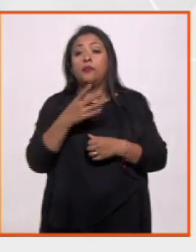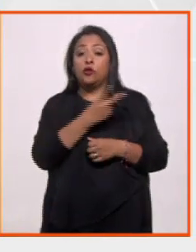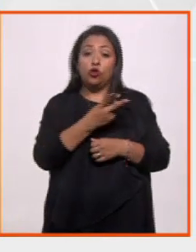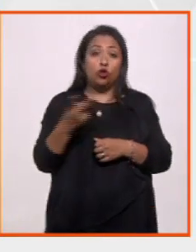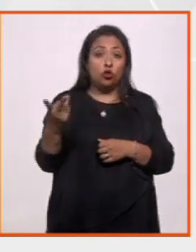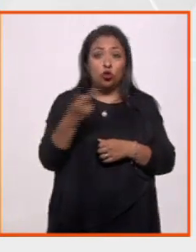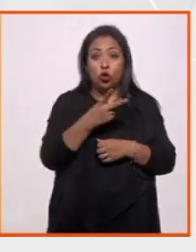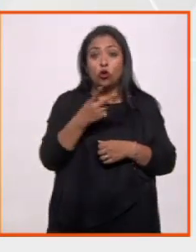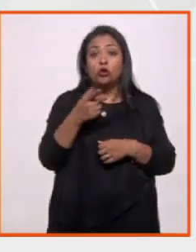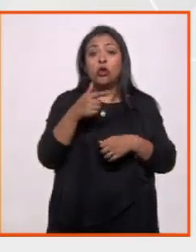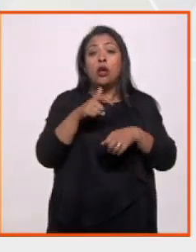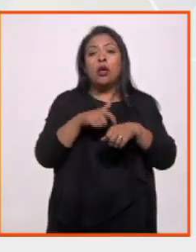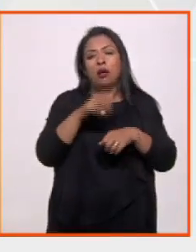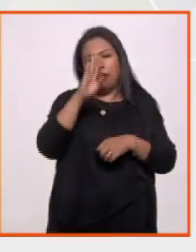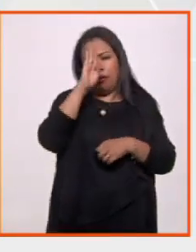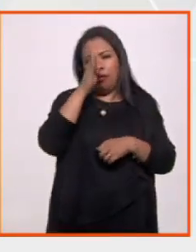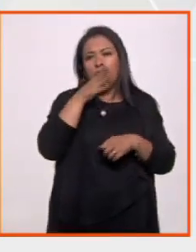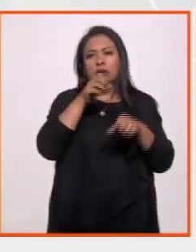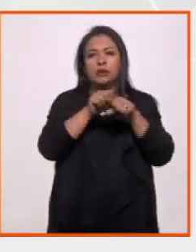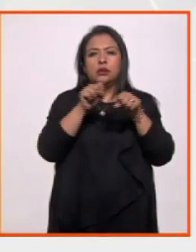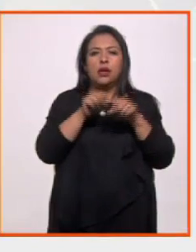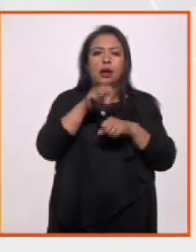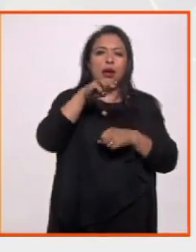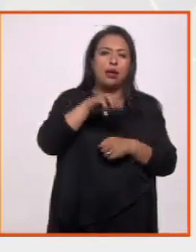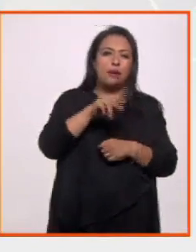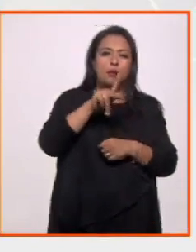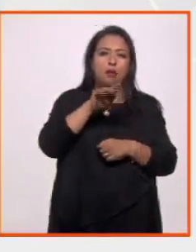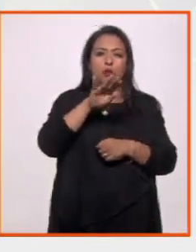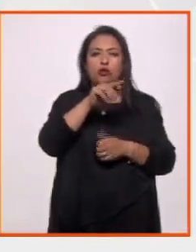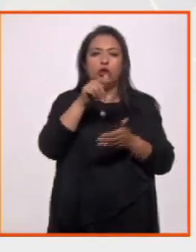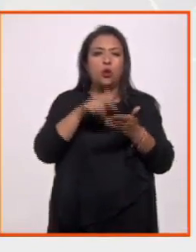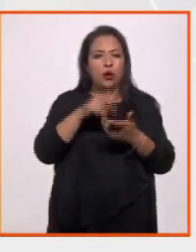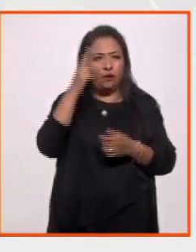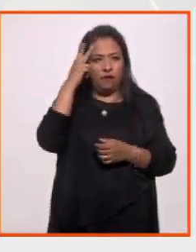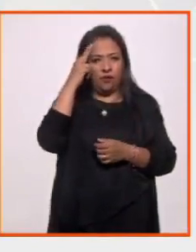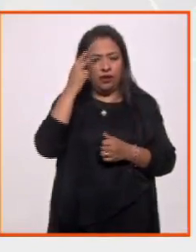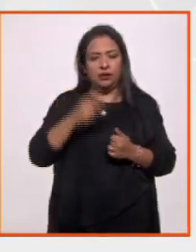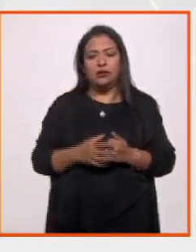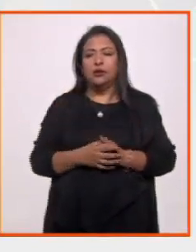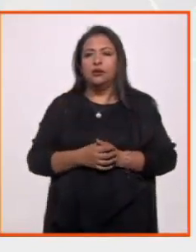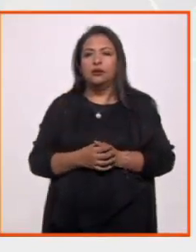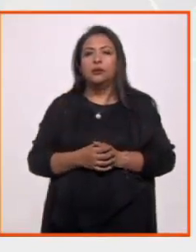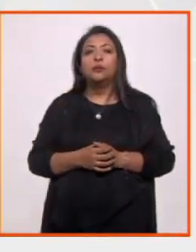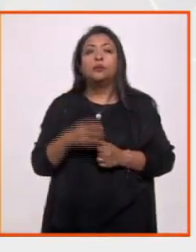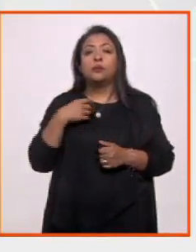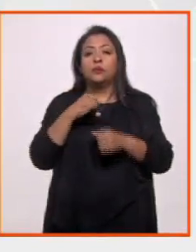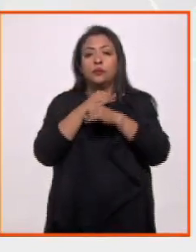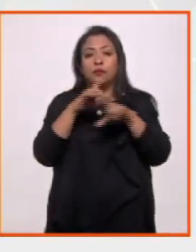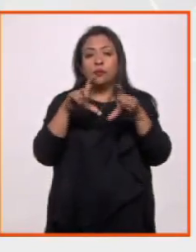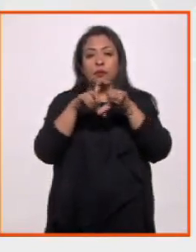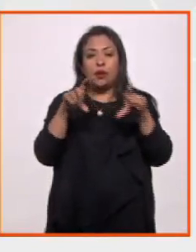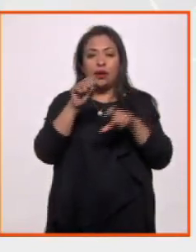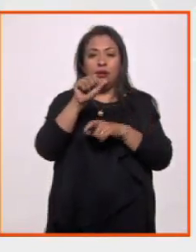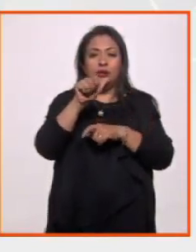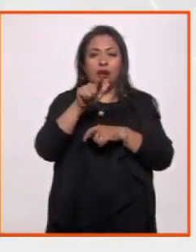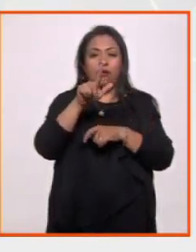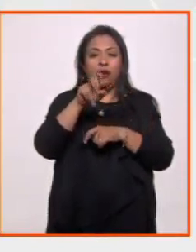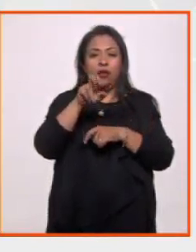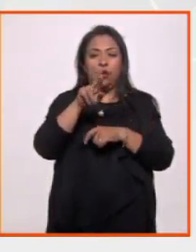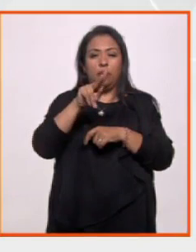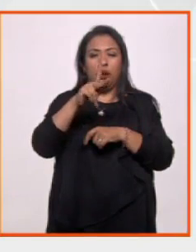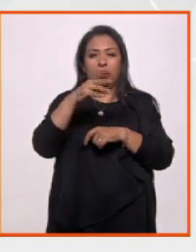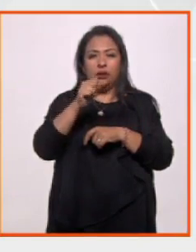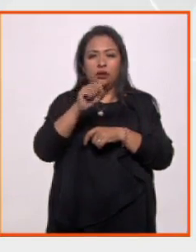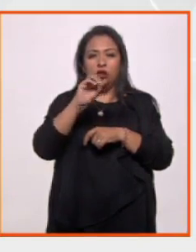ambos a realizarse a las 12 horas en la Sala Manuel M. Ponce del Palacio de Bellas Artes. Con información y texto de Salvador Perches